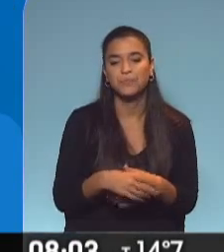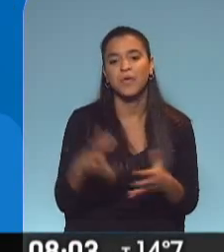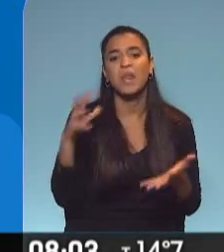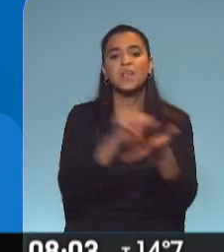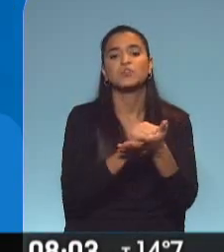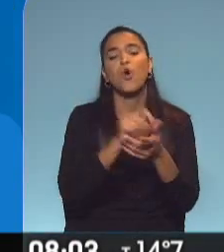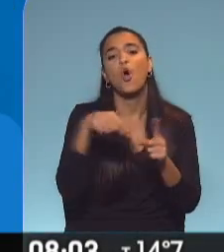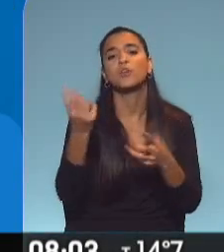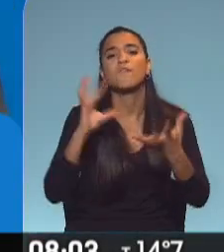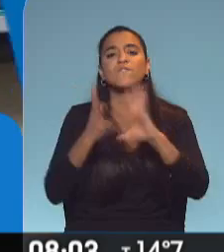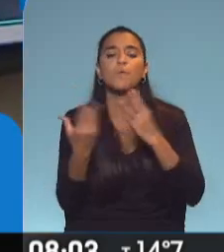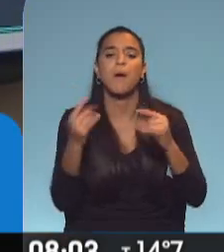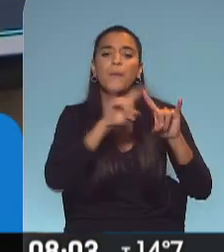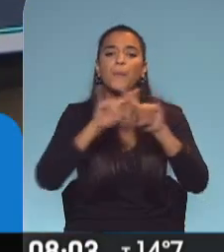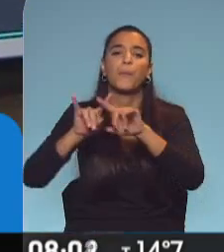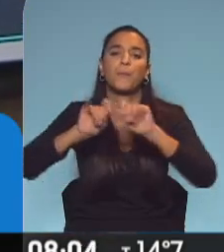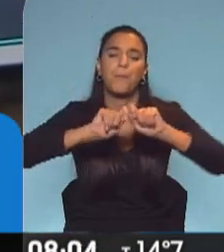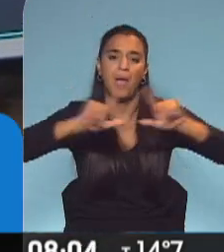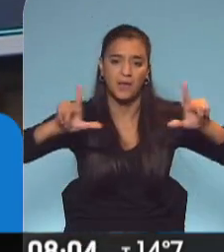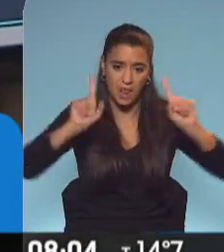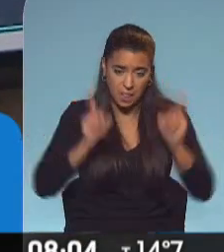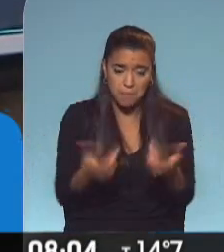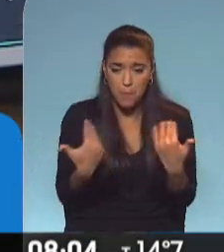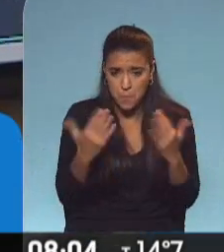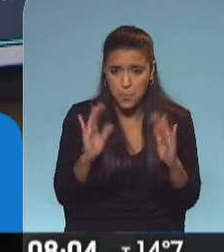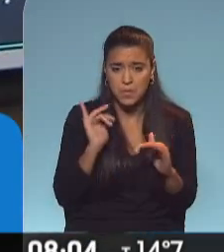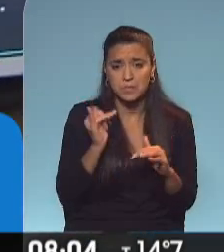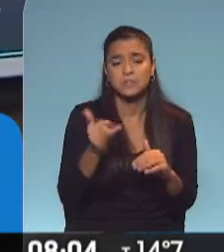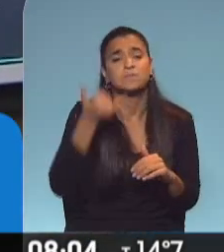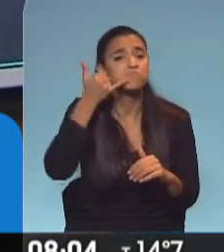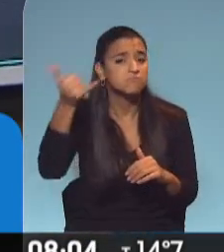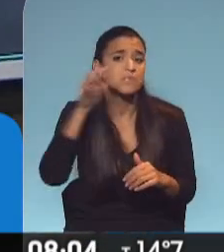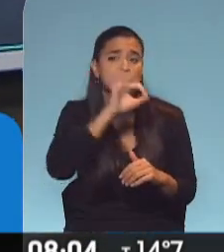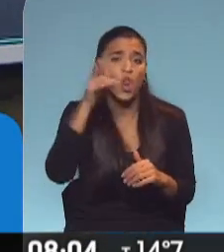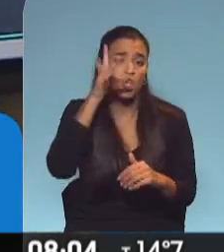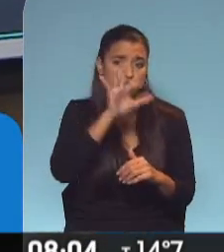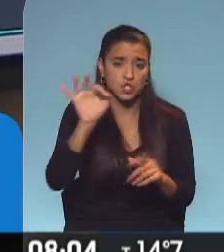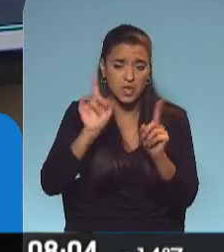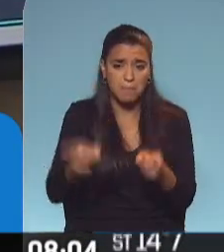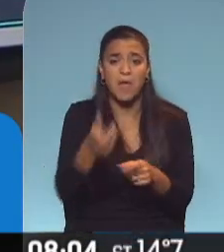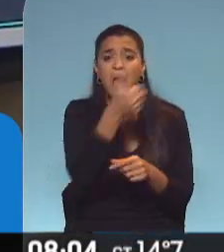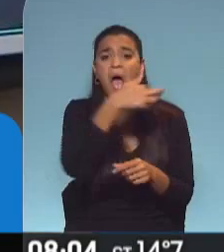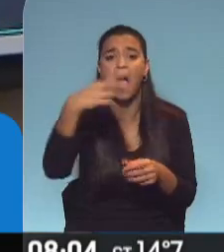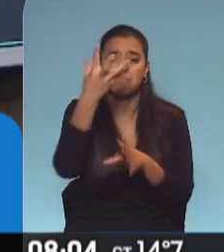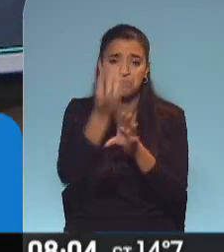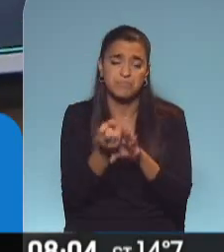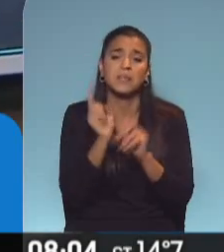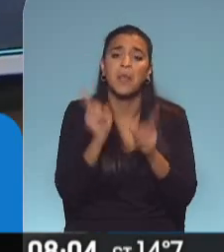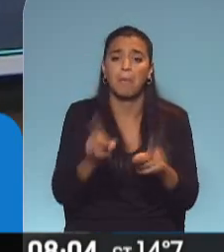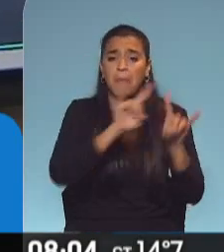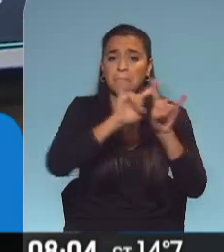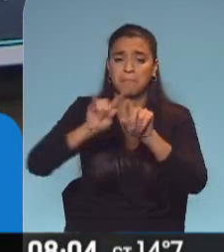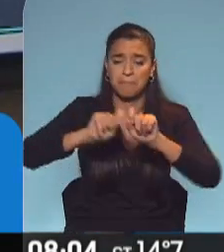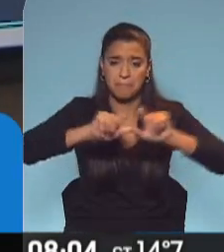reservó por otro medio, ¿no? Por la página. También se puede hacer por el call center, el 0800, por la app, y también por la página de